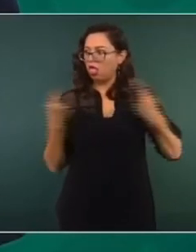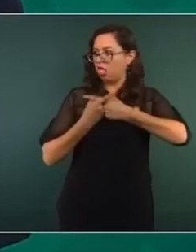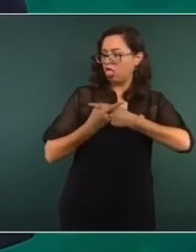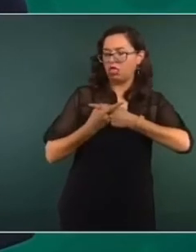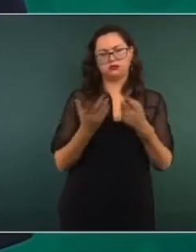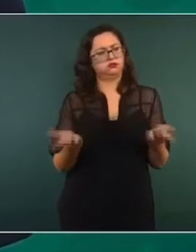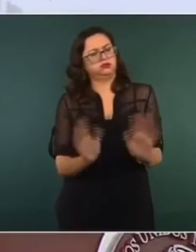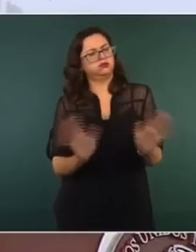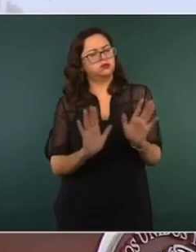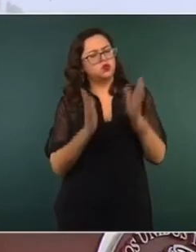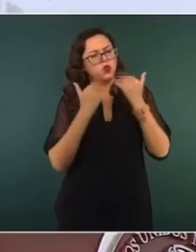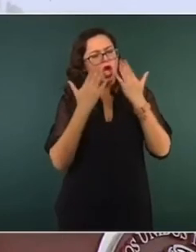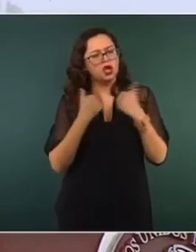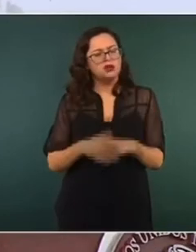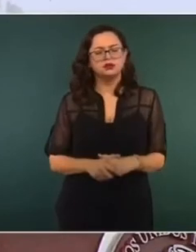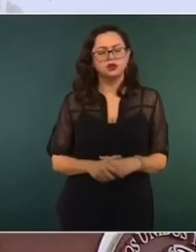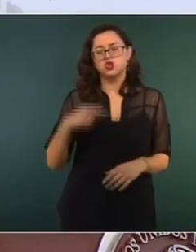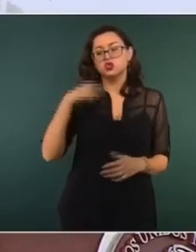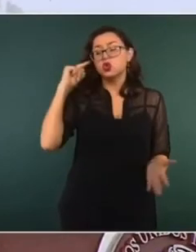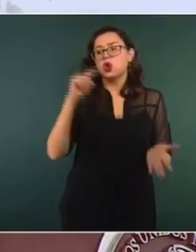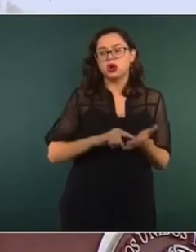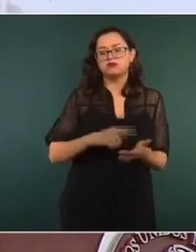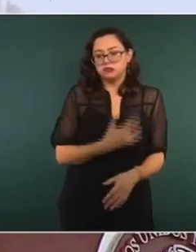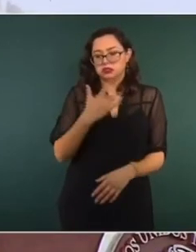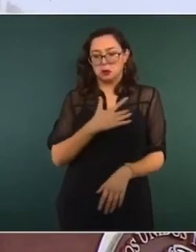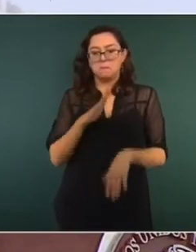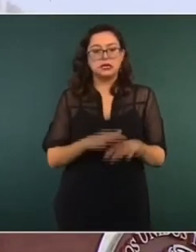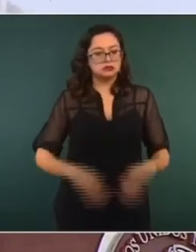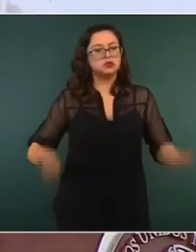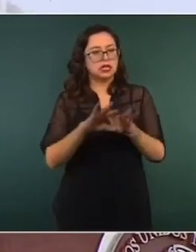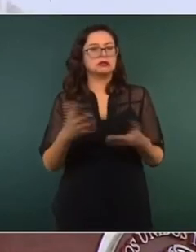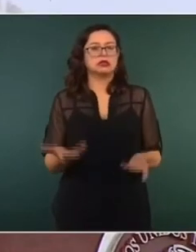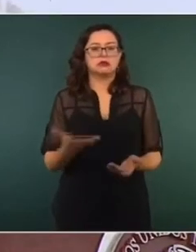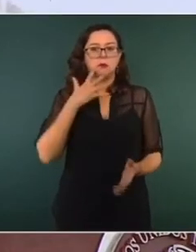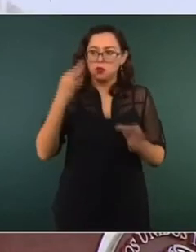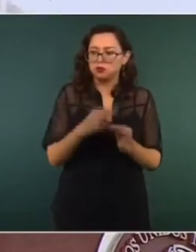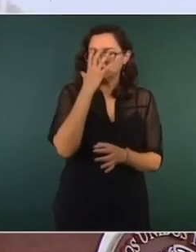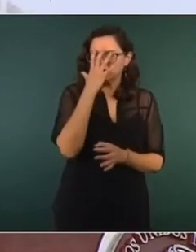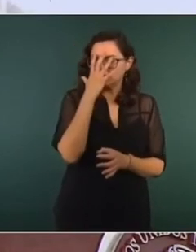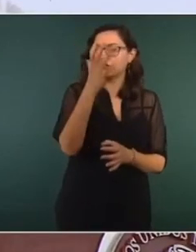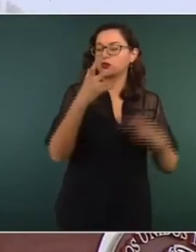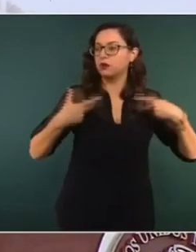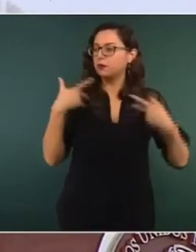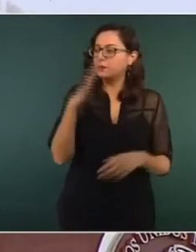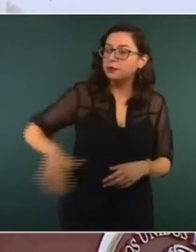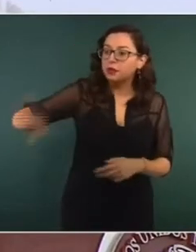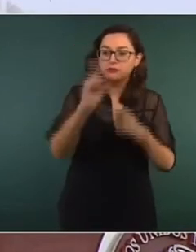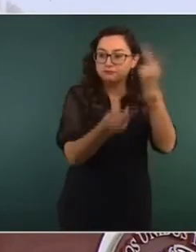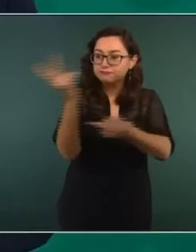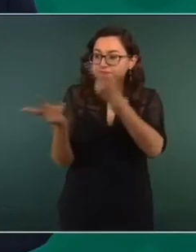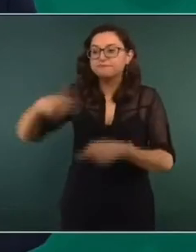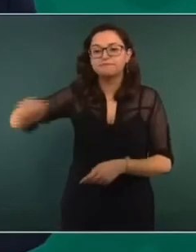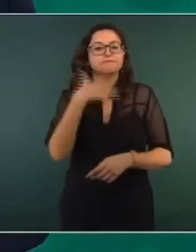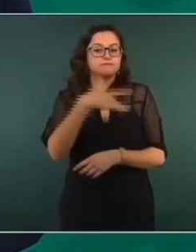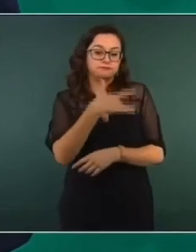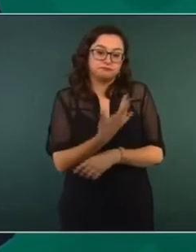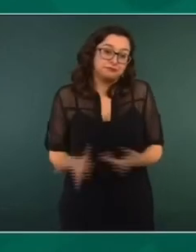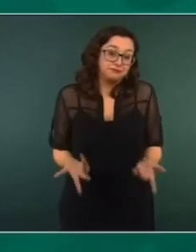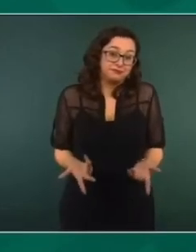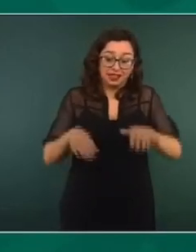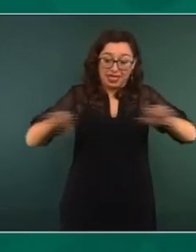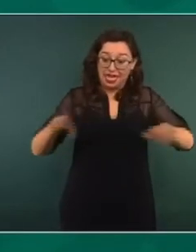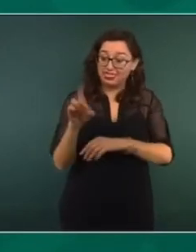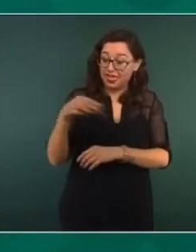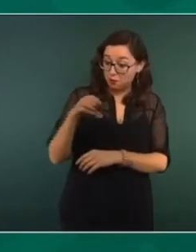la otra. Yo siento que es más sano, más responsable, más serio, que que se le pregunte a los ciudadanos. Para eso es la democracia